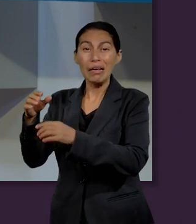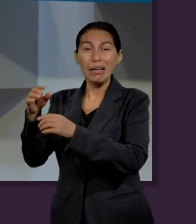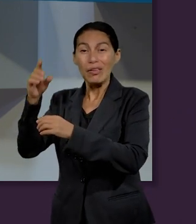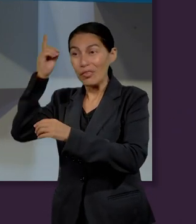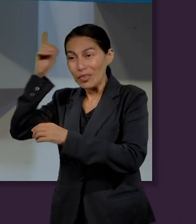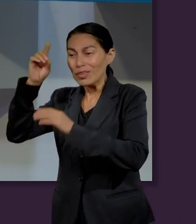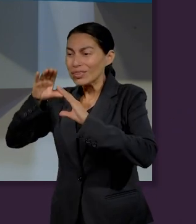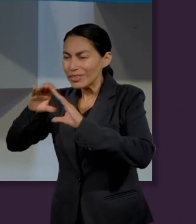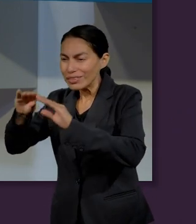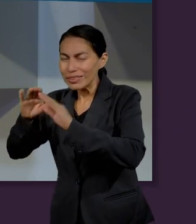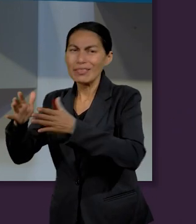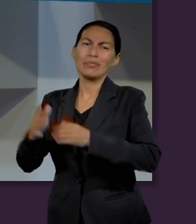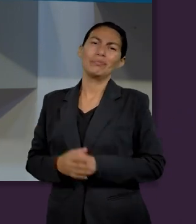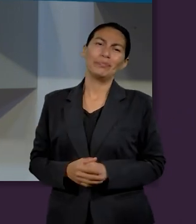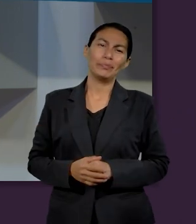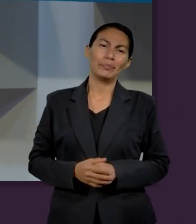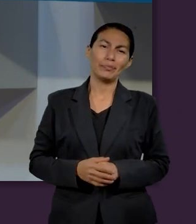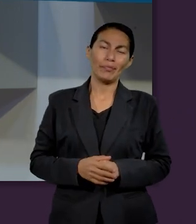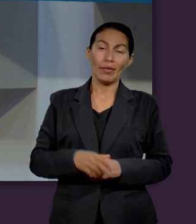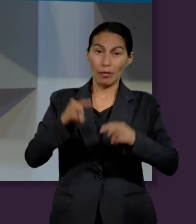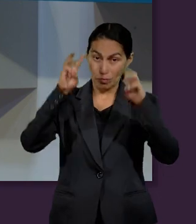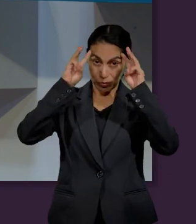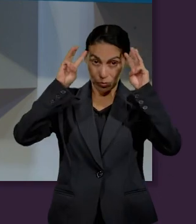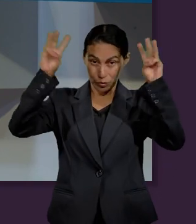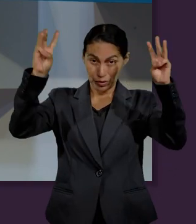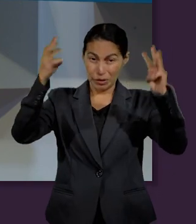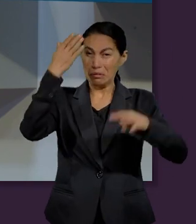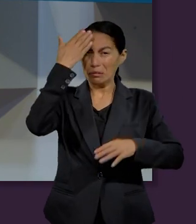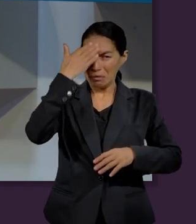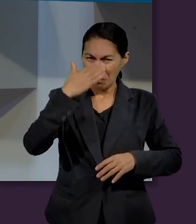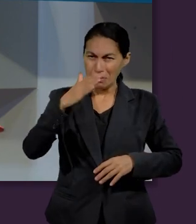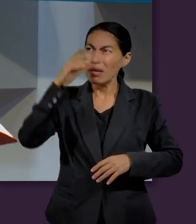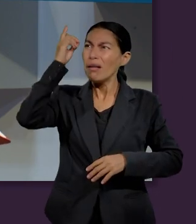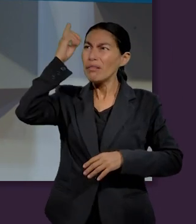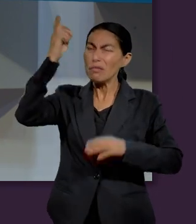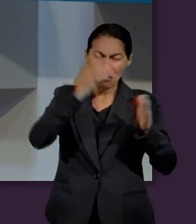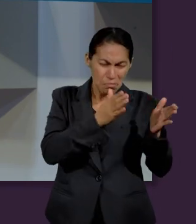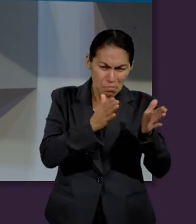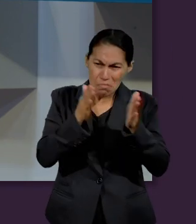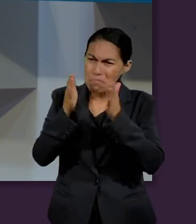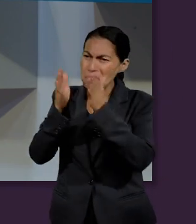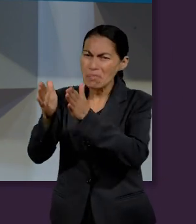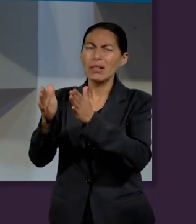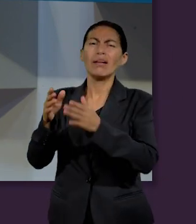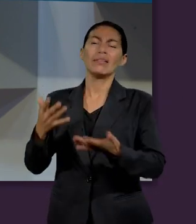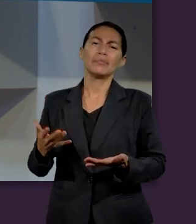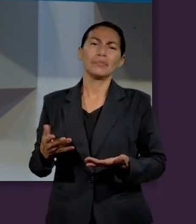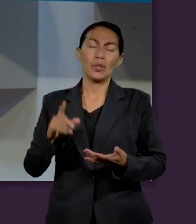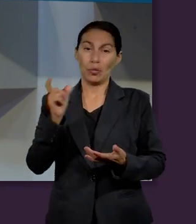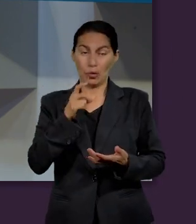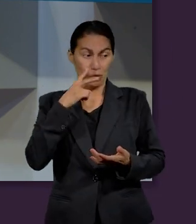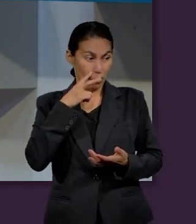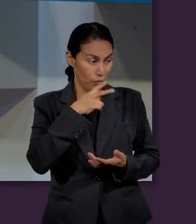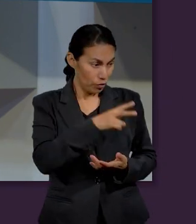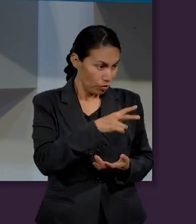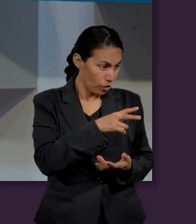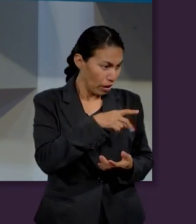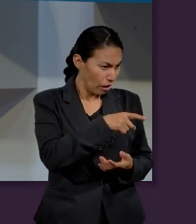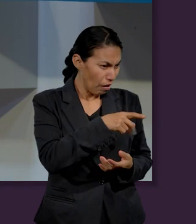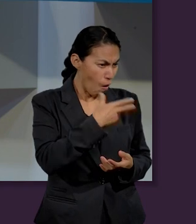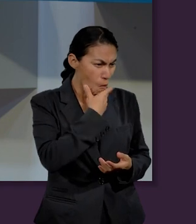historia él sabía que Dios tenía un plan para él de ser el libertador y cuando vio que un